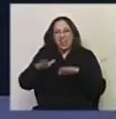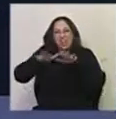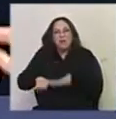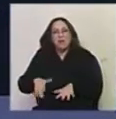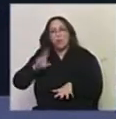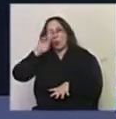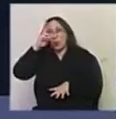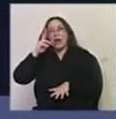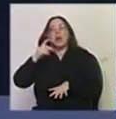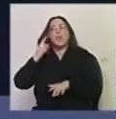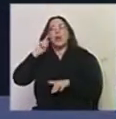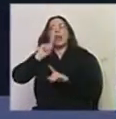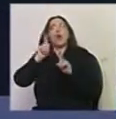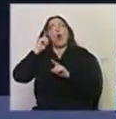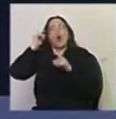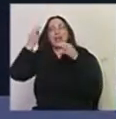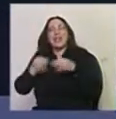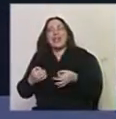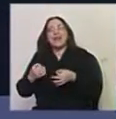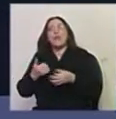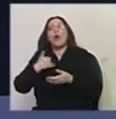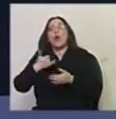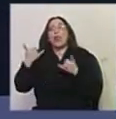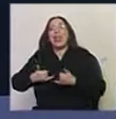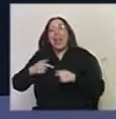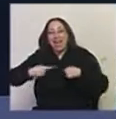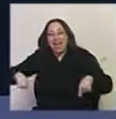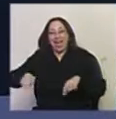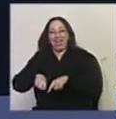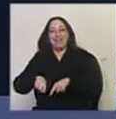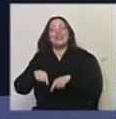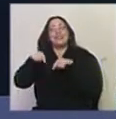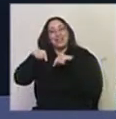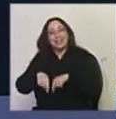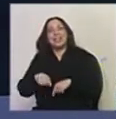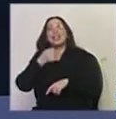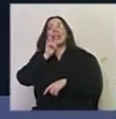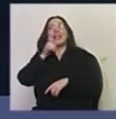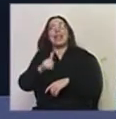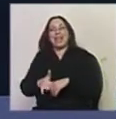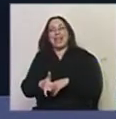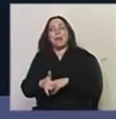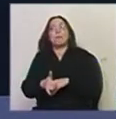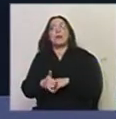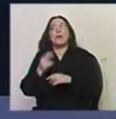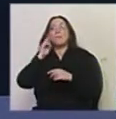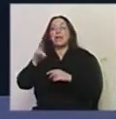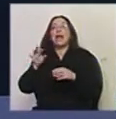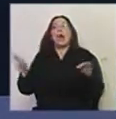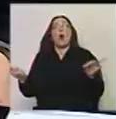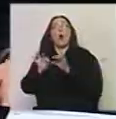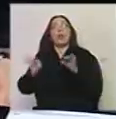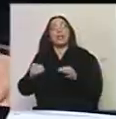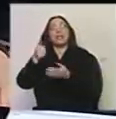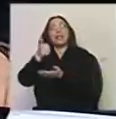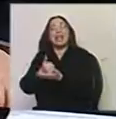porque no creemos en lo que realmente tenemos entonces y este es el mejor ejemplo de decir mirá la orquesta que tenés y los